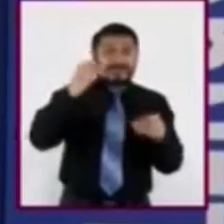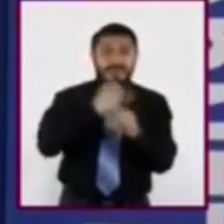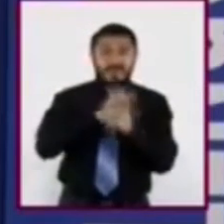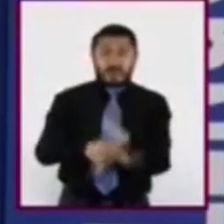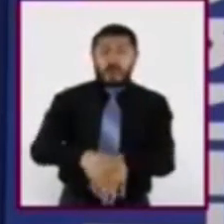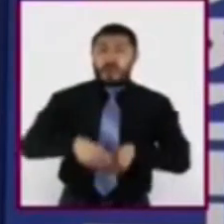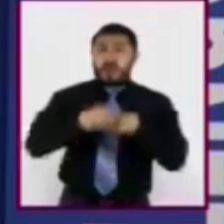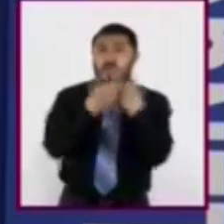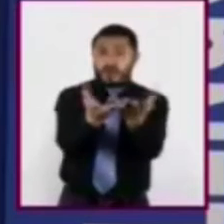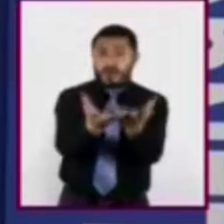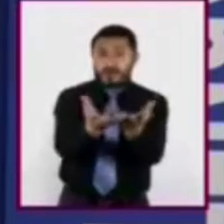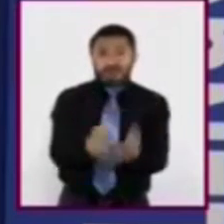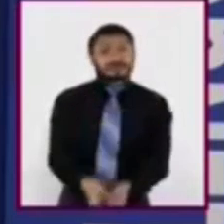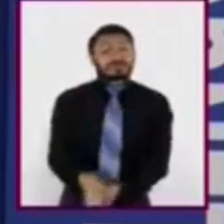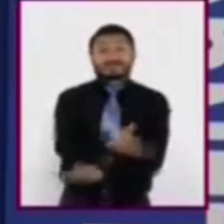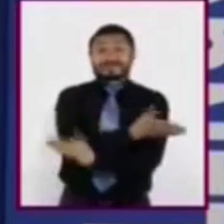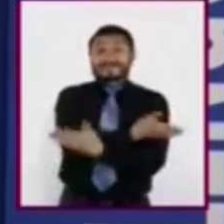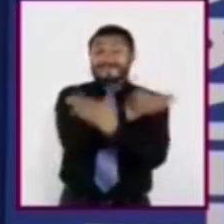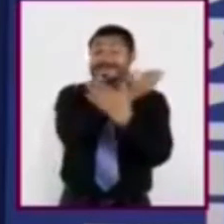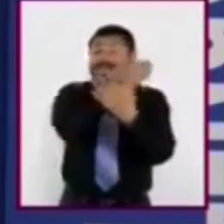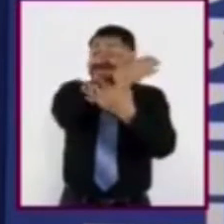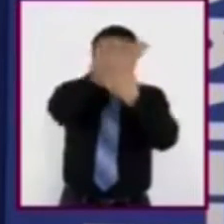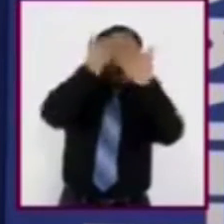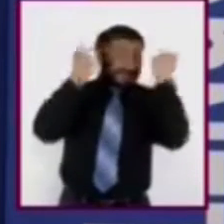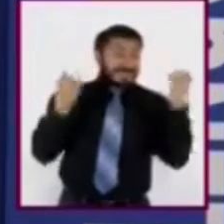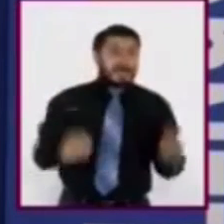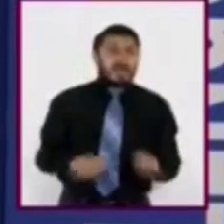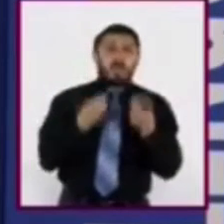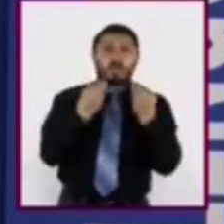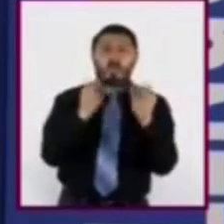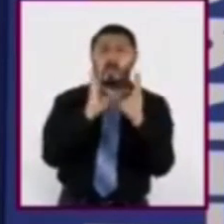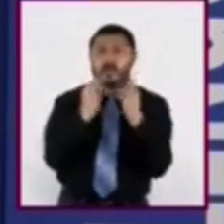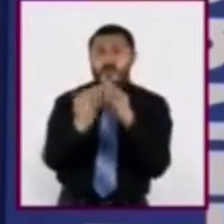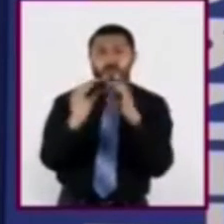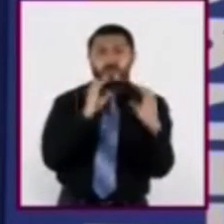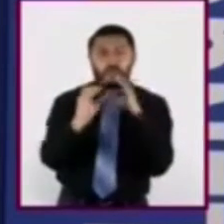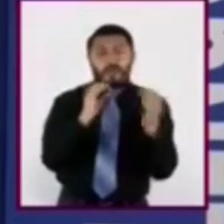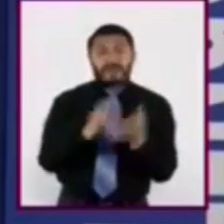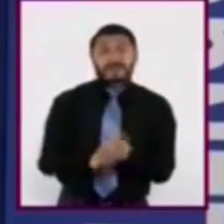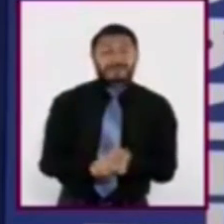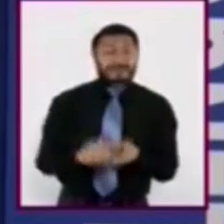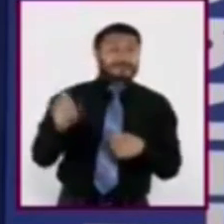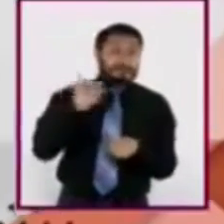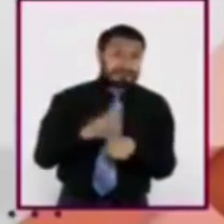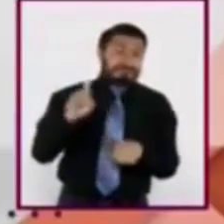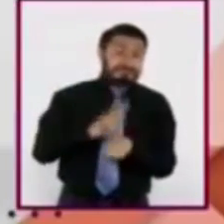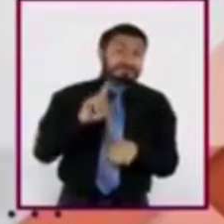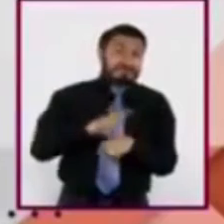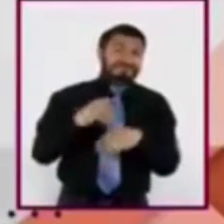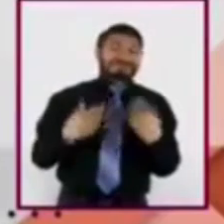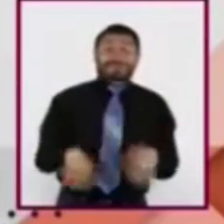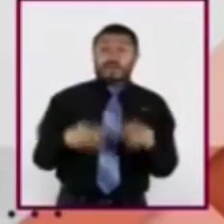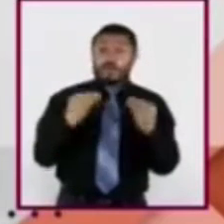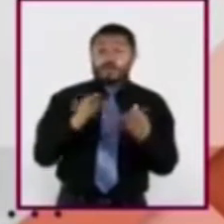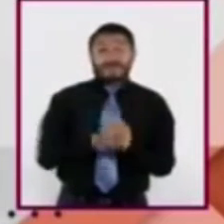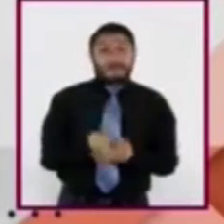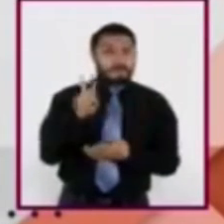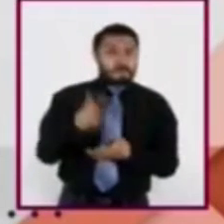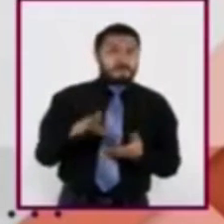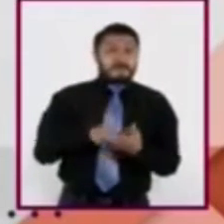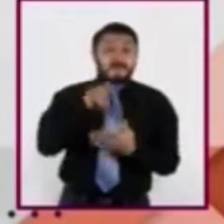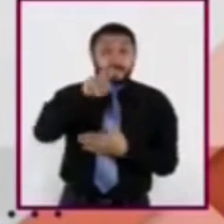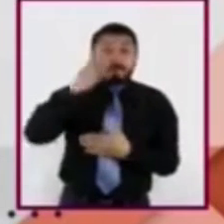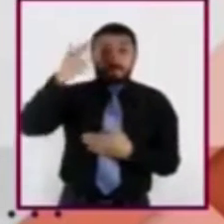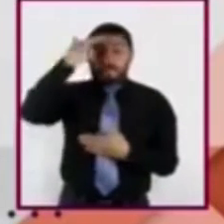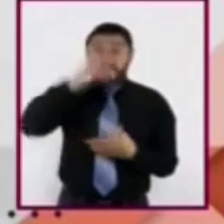No había pensado cuántas maneras tenemos de mantenernos informados y al día con los sucesos. Recuerda que,